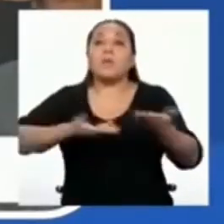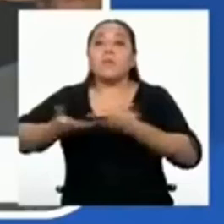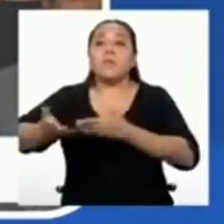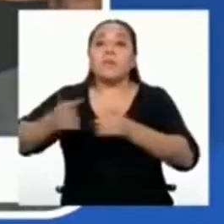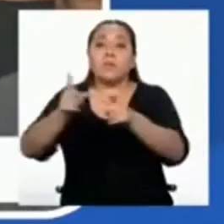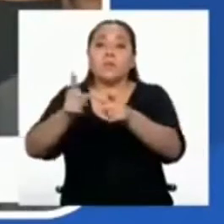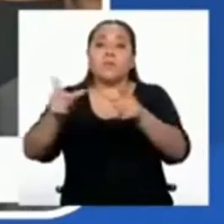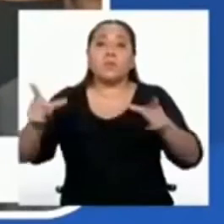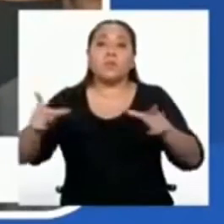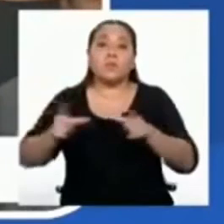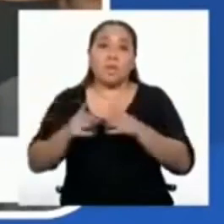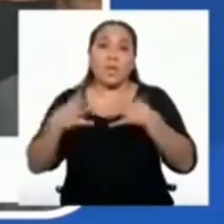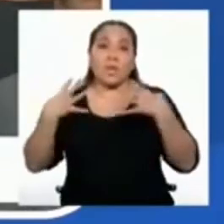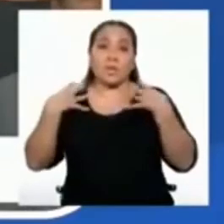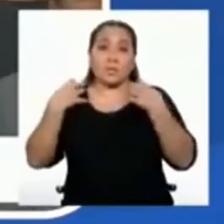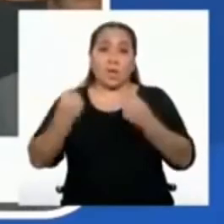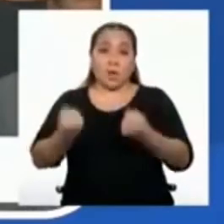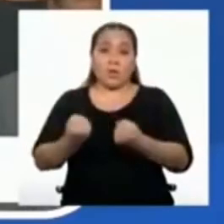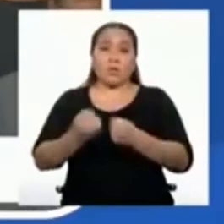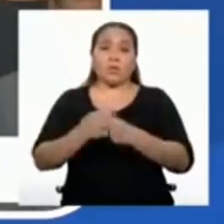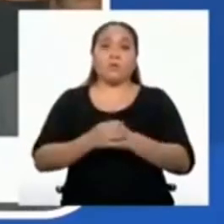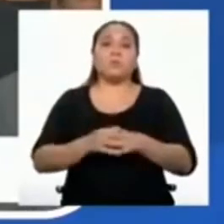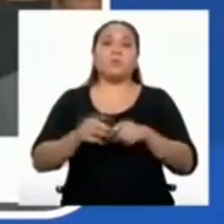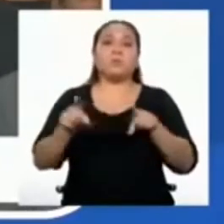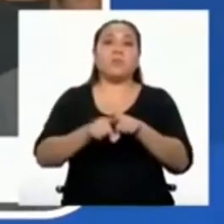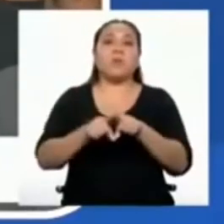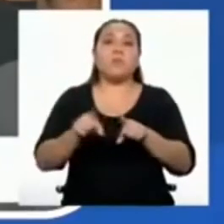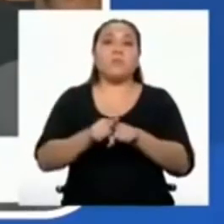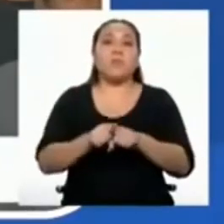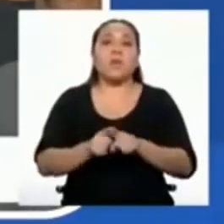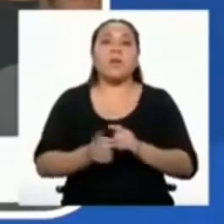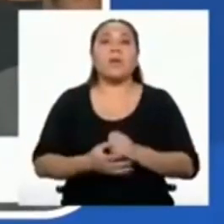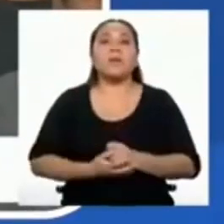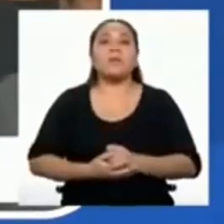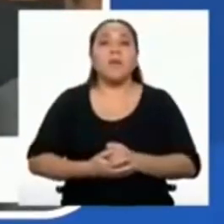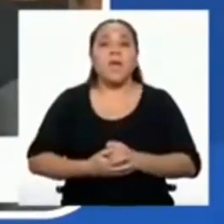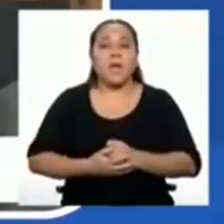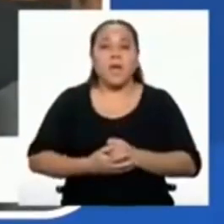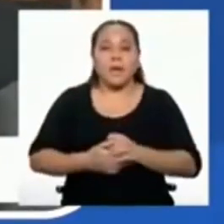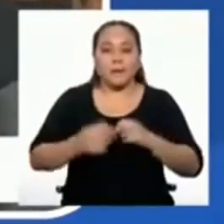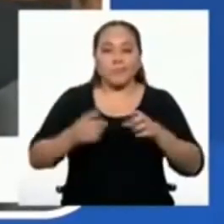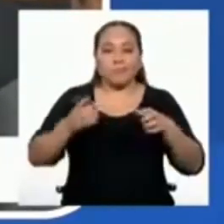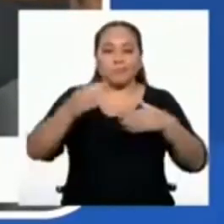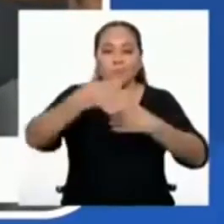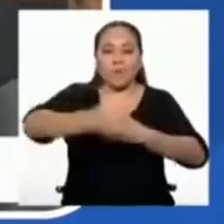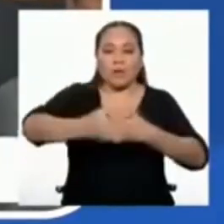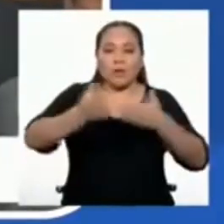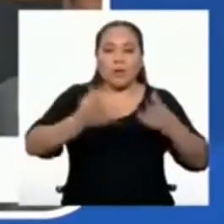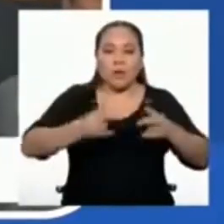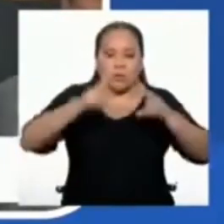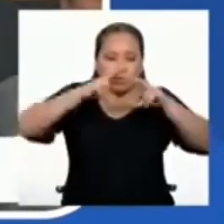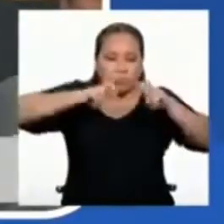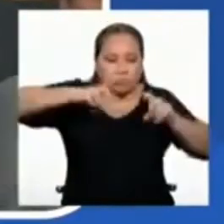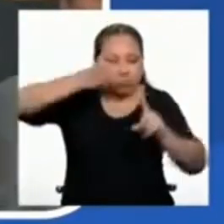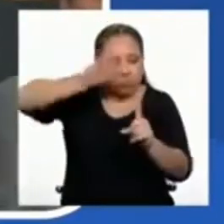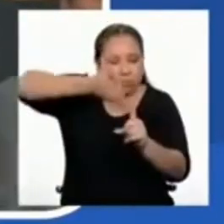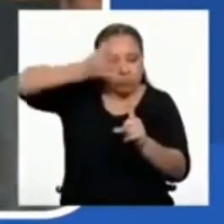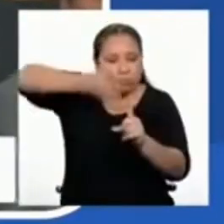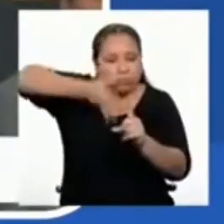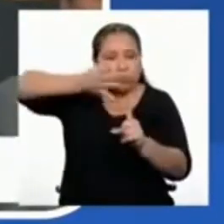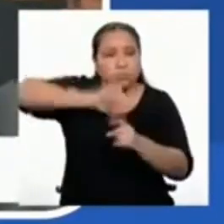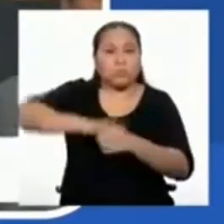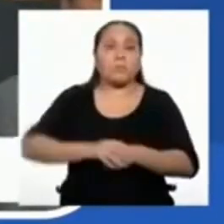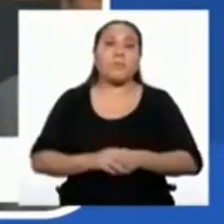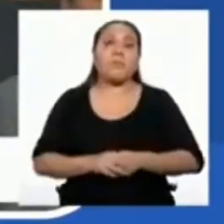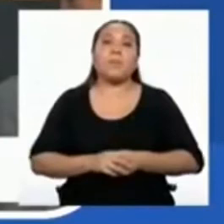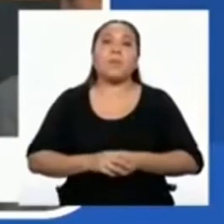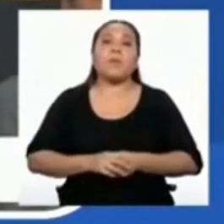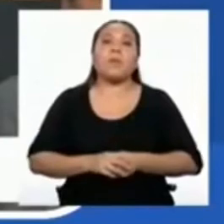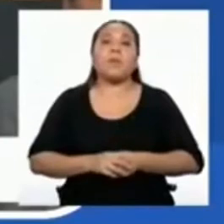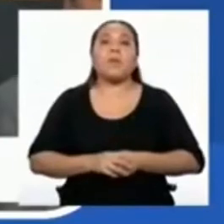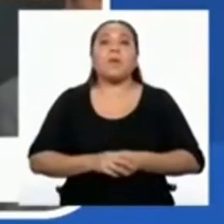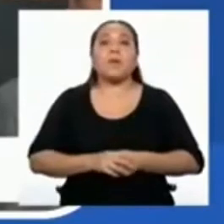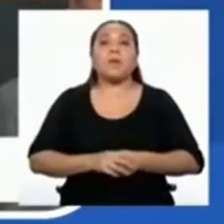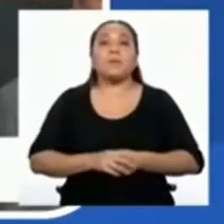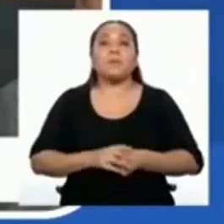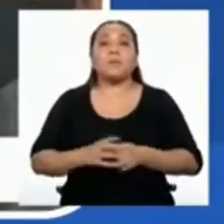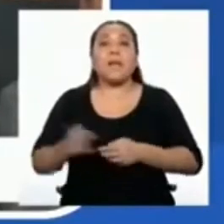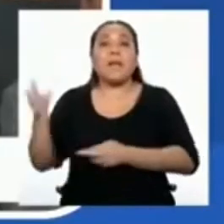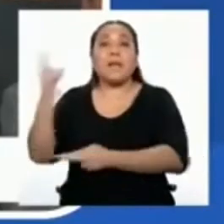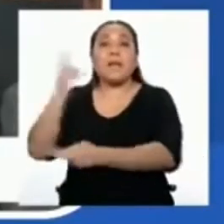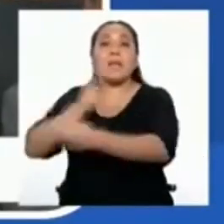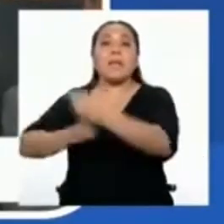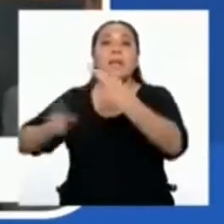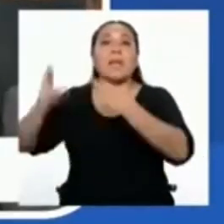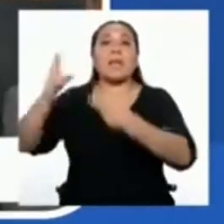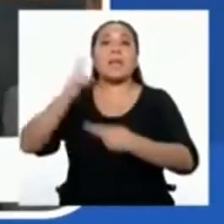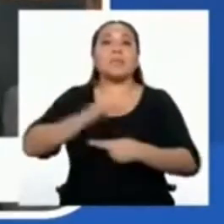establecimientos de salud, así como centros de diagnóstico en caso de emergencias. Retorno al